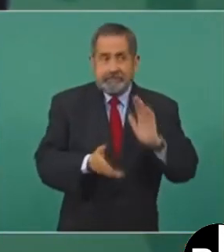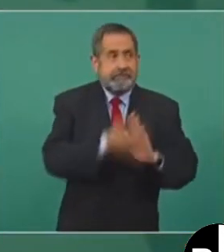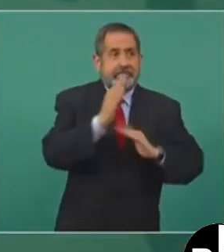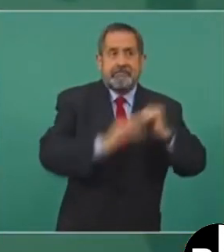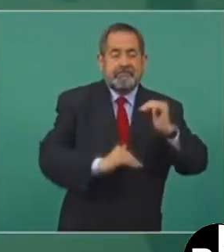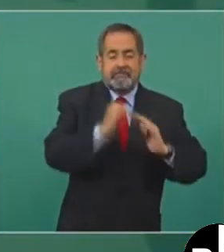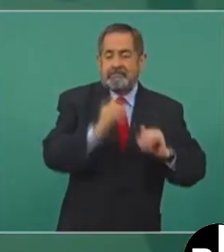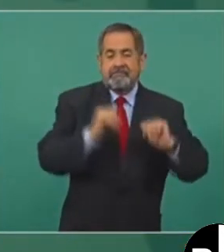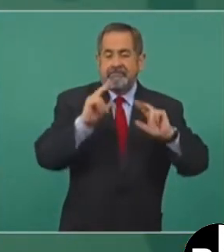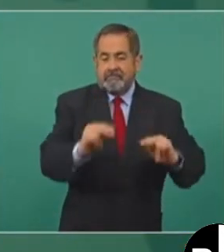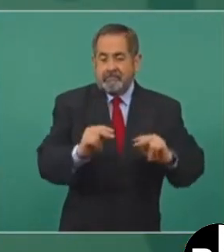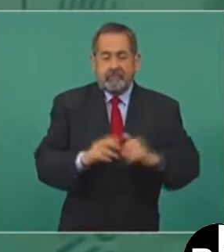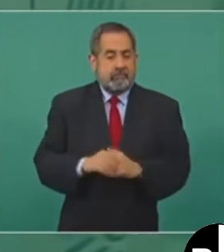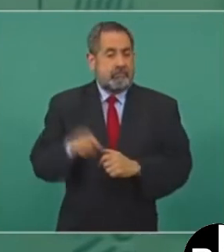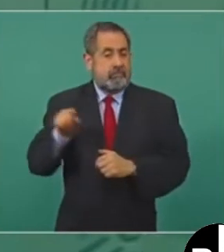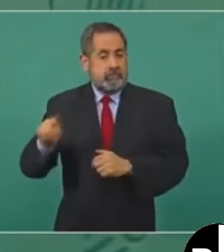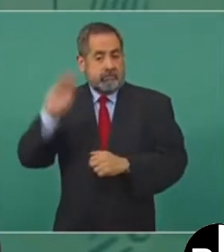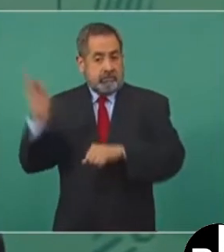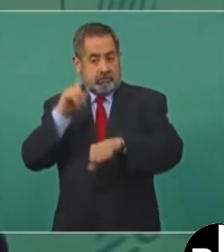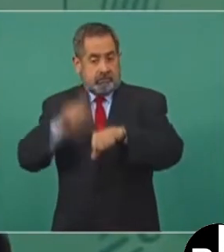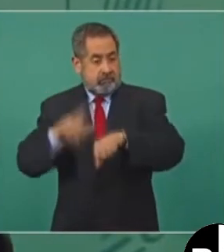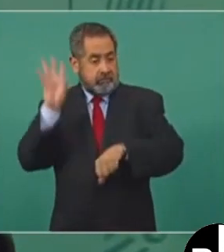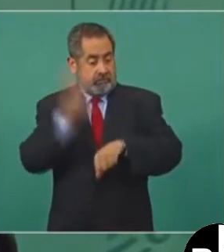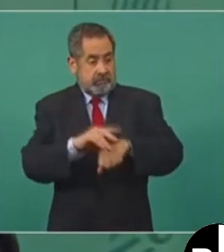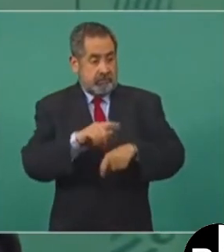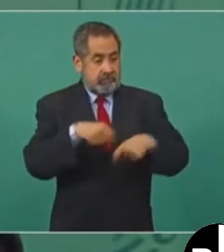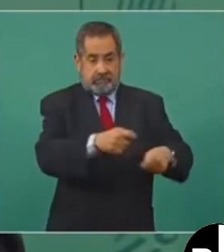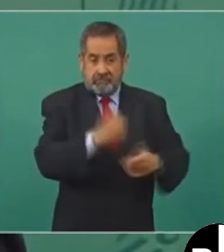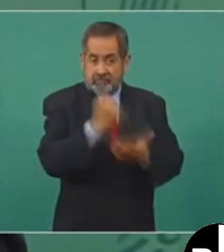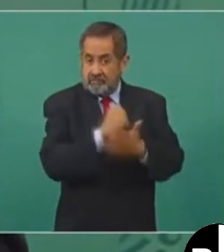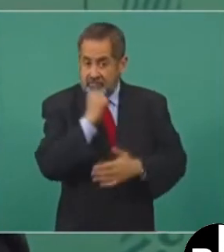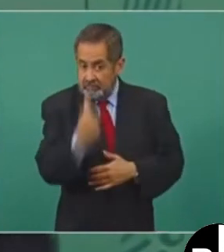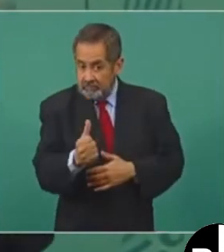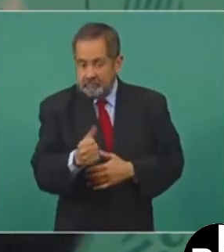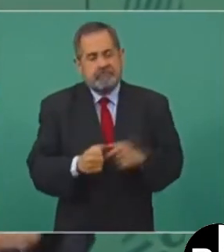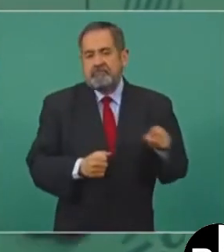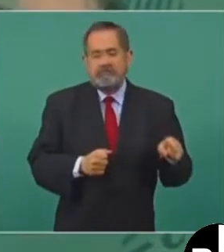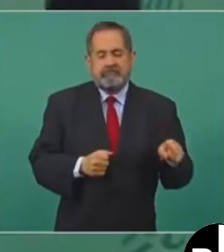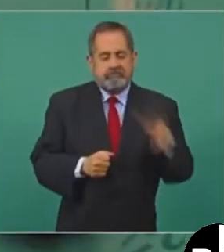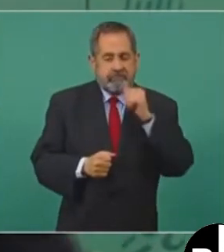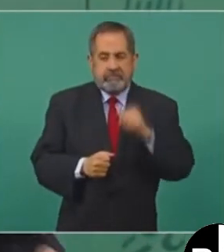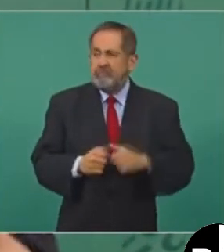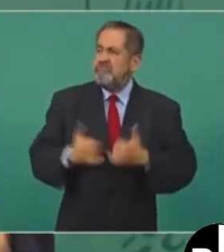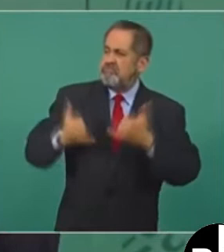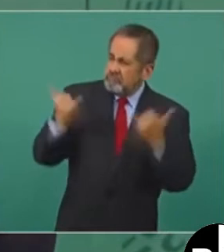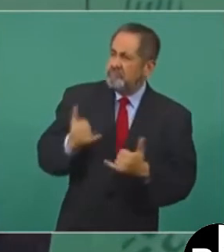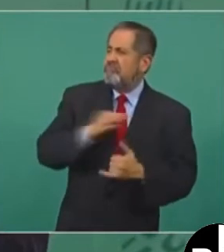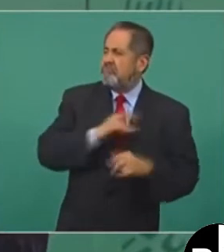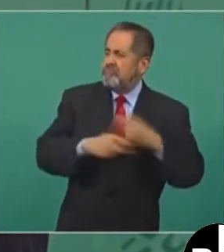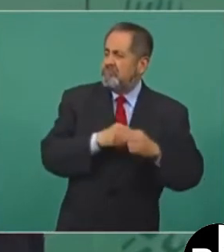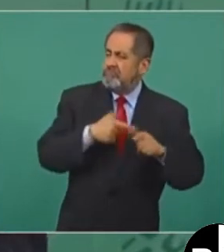y sin el permiso de la autoridad federal, se piensa que pueden construir,